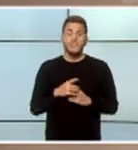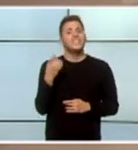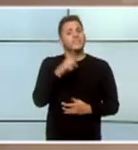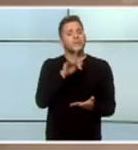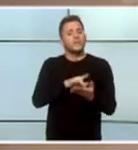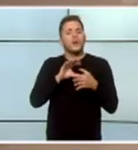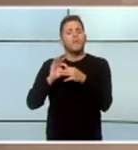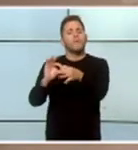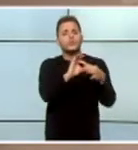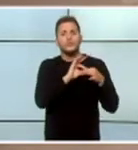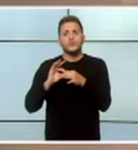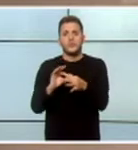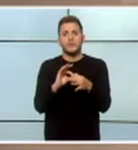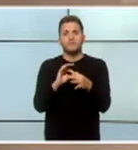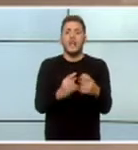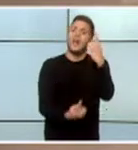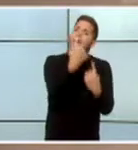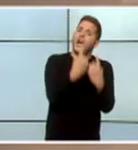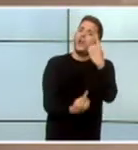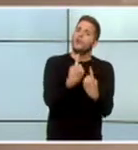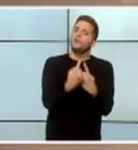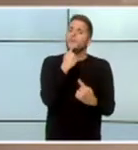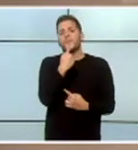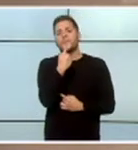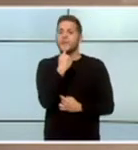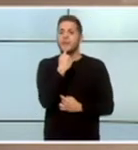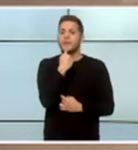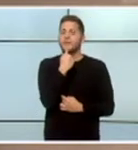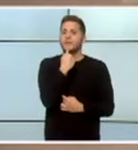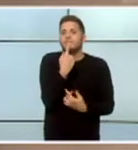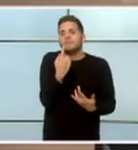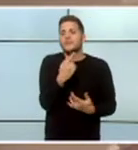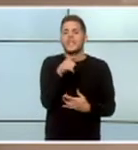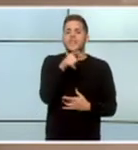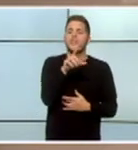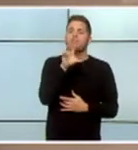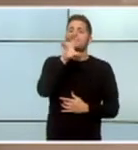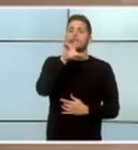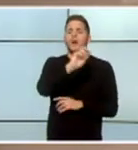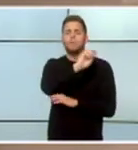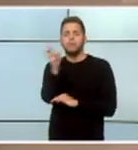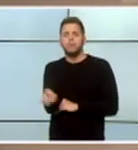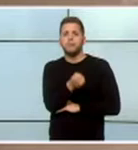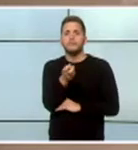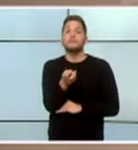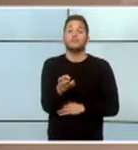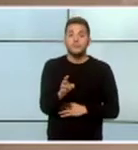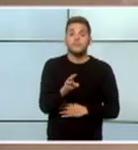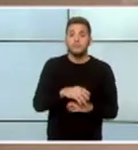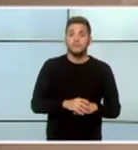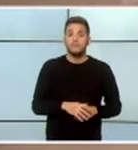unidad... ...hay algunos que enfatizan... ...que ponen el acento... ...en que este es un país diverso... ...claro...